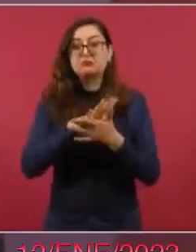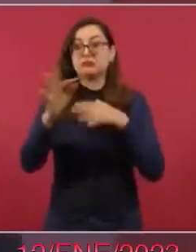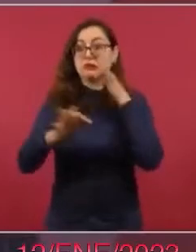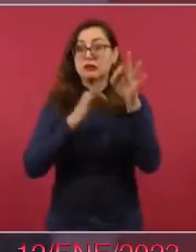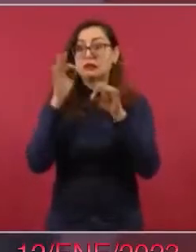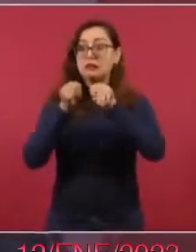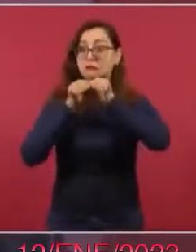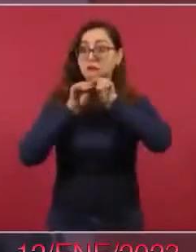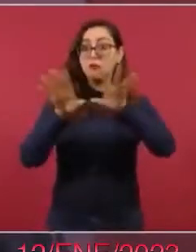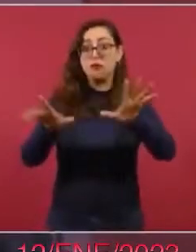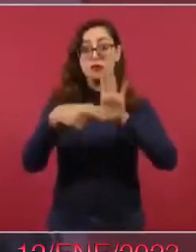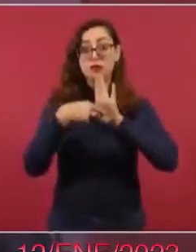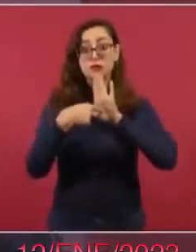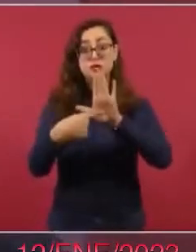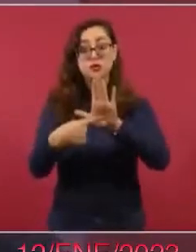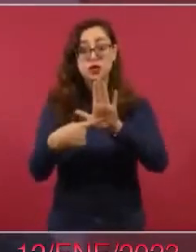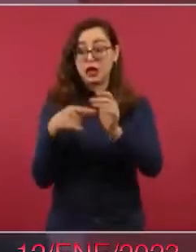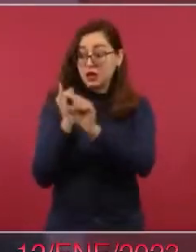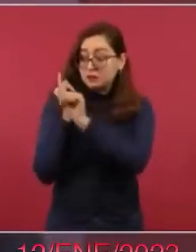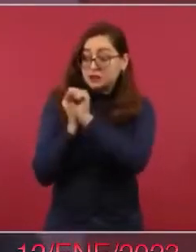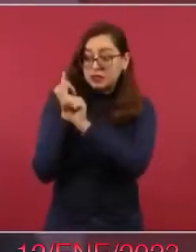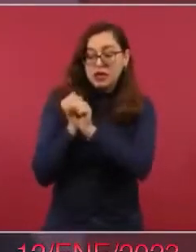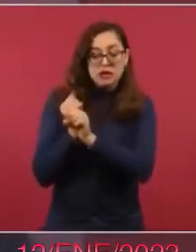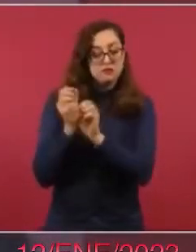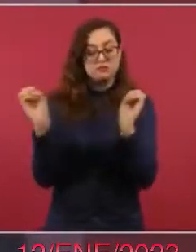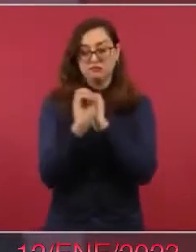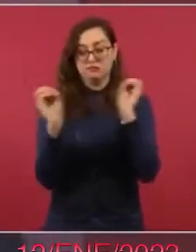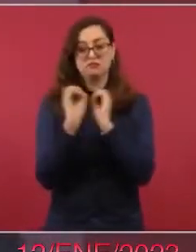investigarse